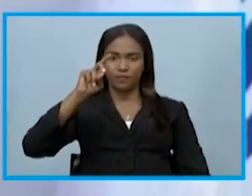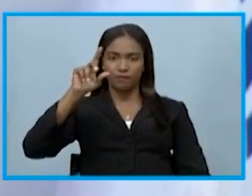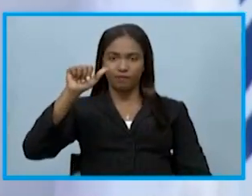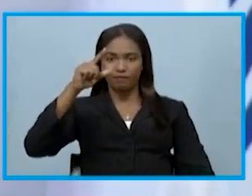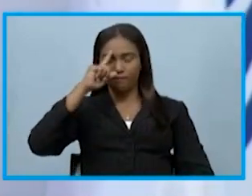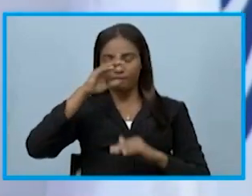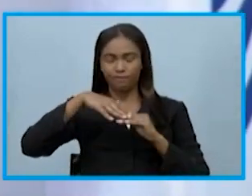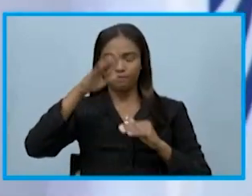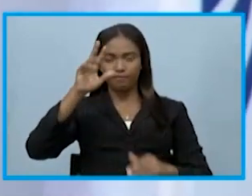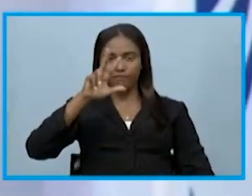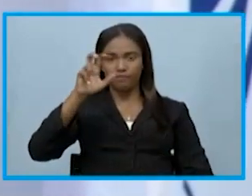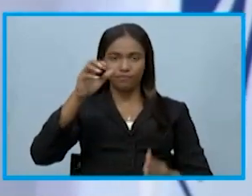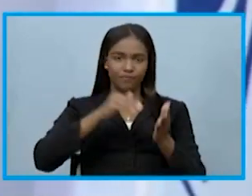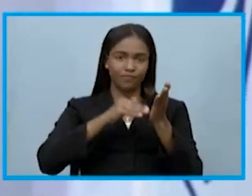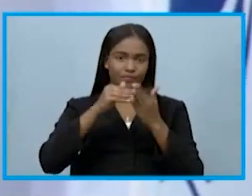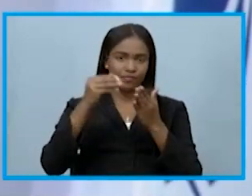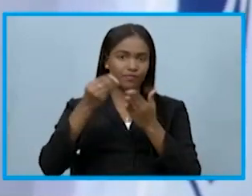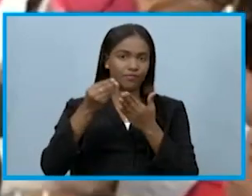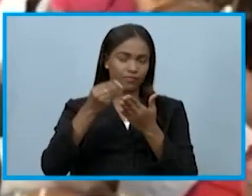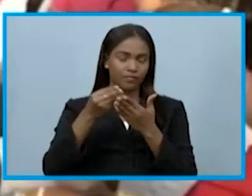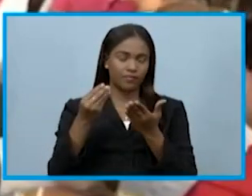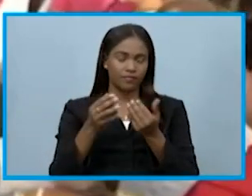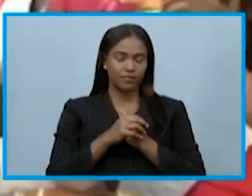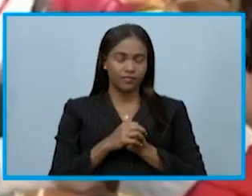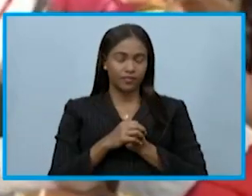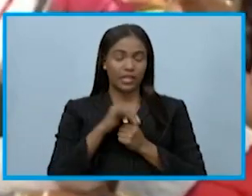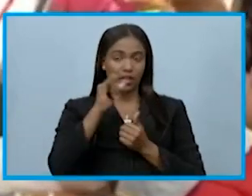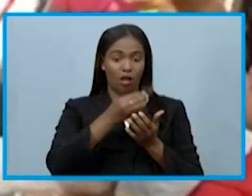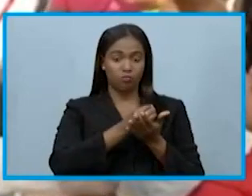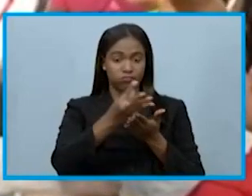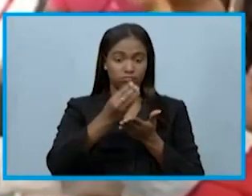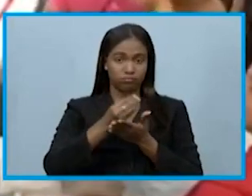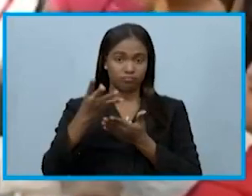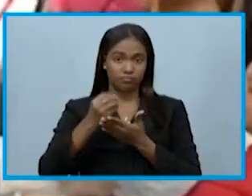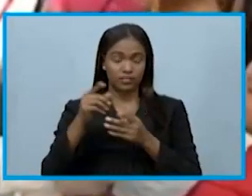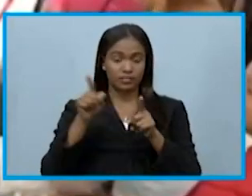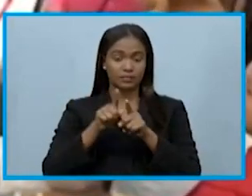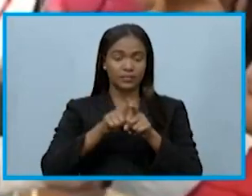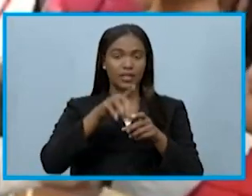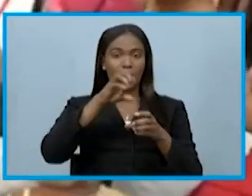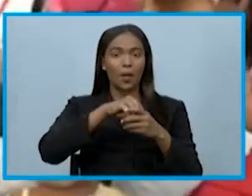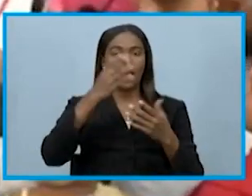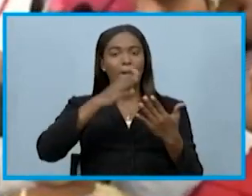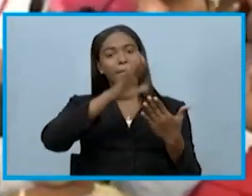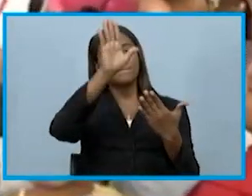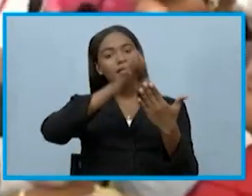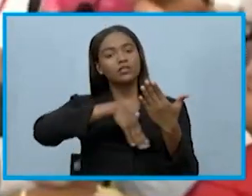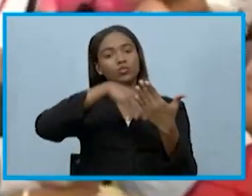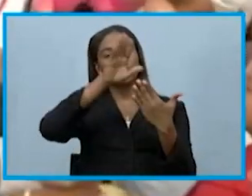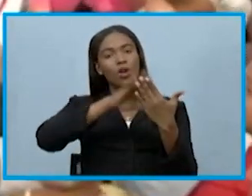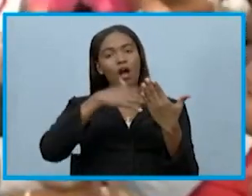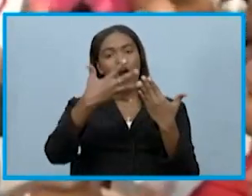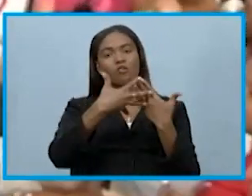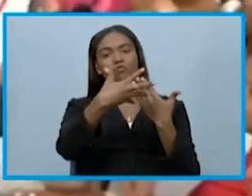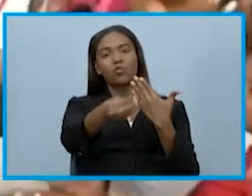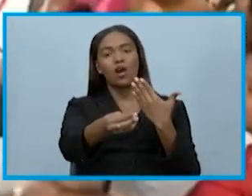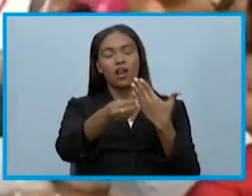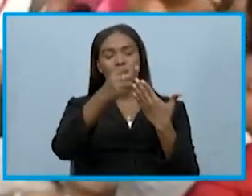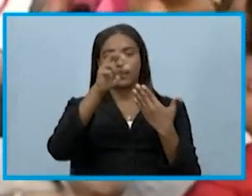más de 300 millones de pesos. Esta inversión incluye pintura exterior de